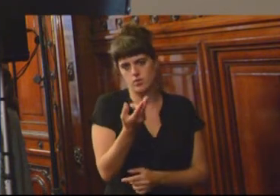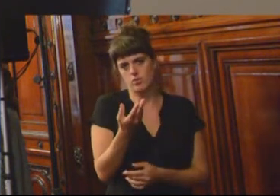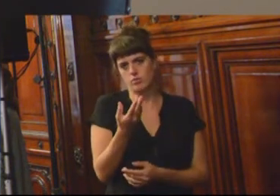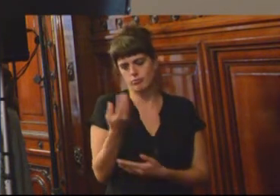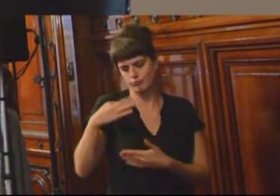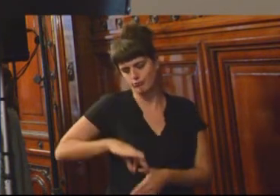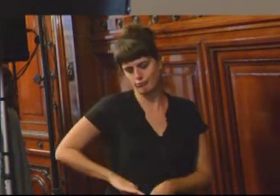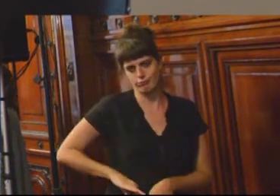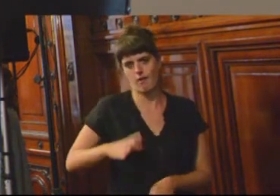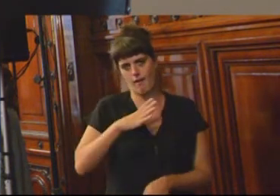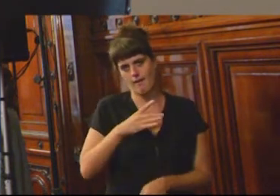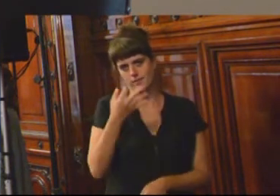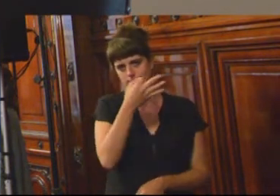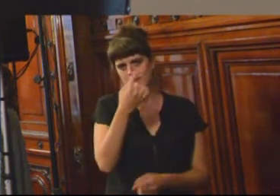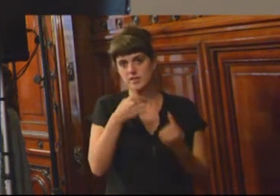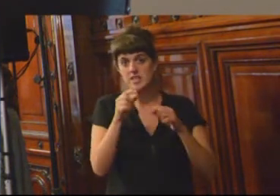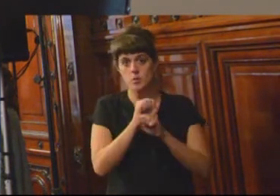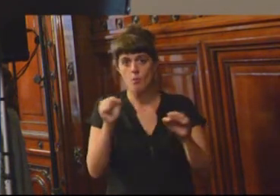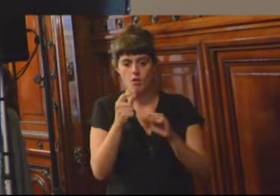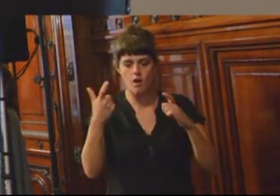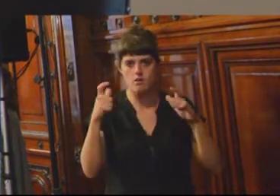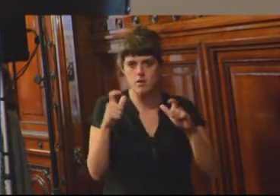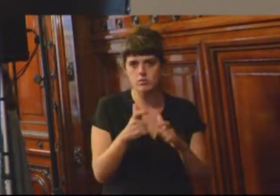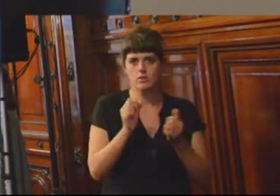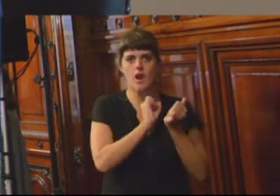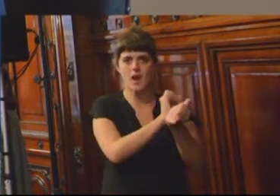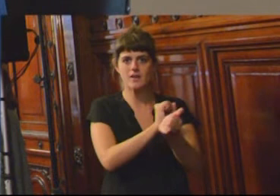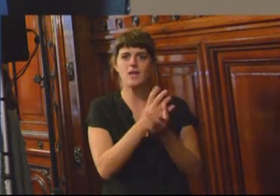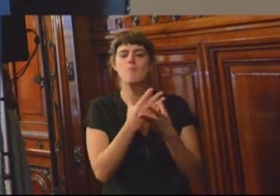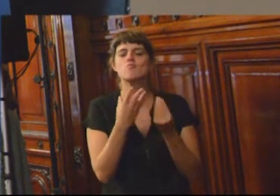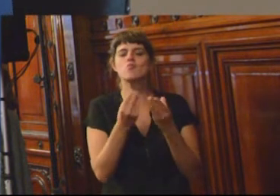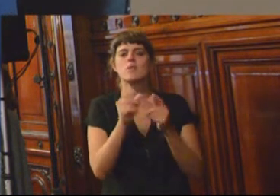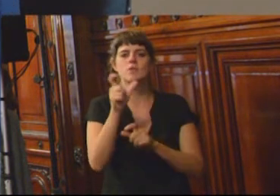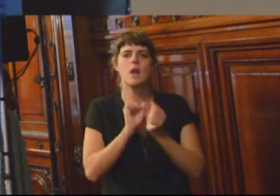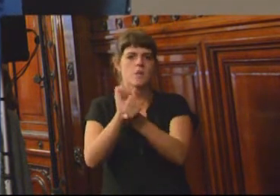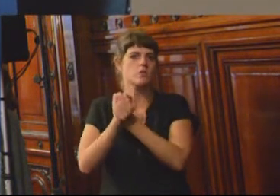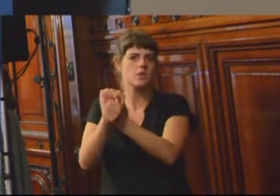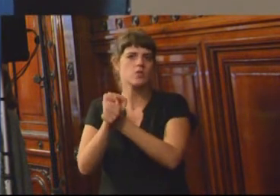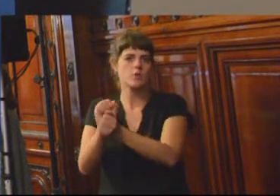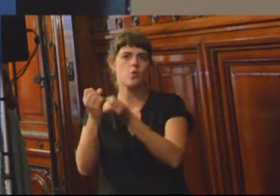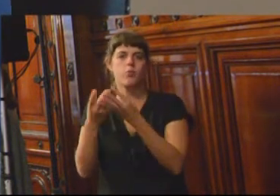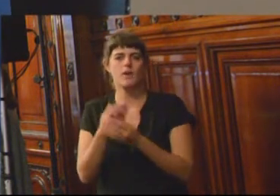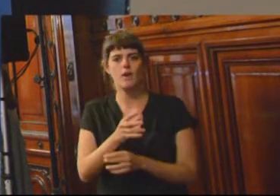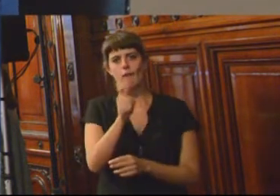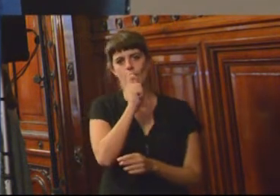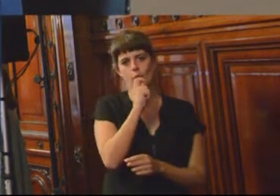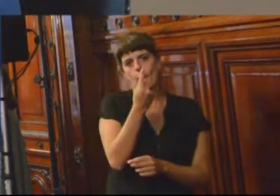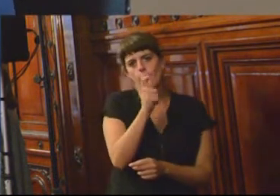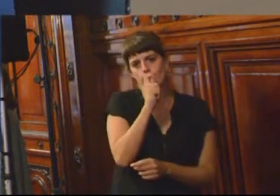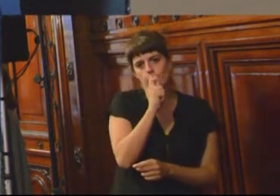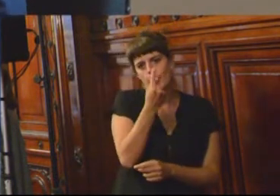en el hacinamiento y en la lógica de cómo se trata a las personas que tienen un problema con sustancia, que no son,